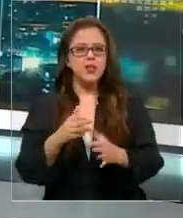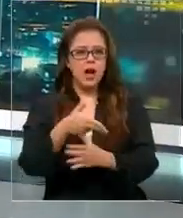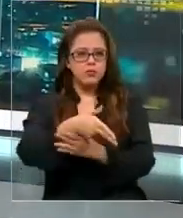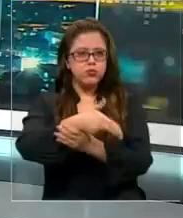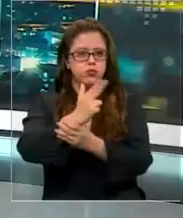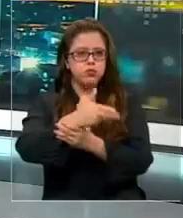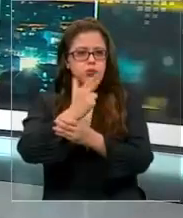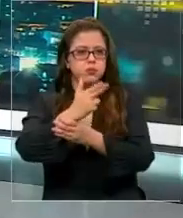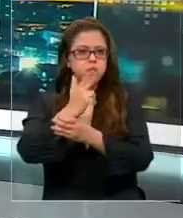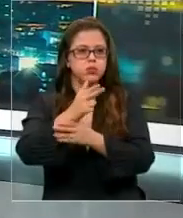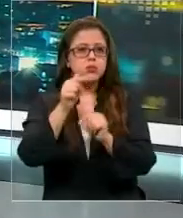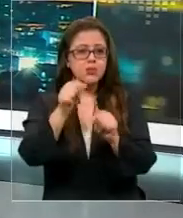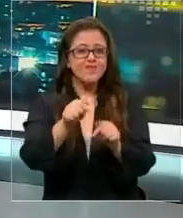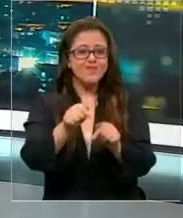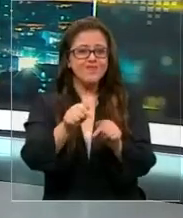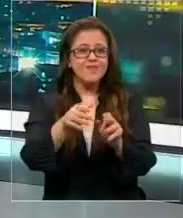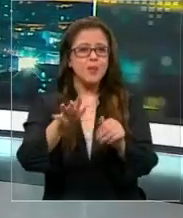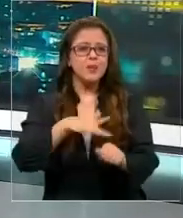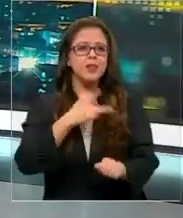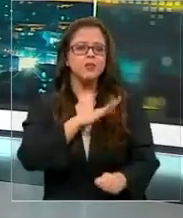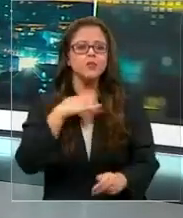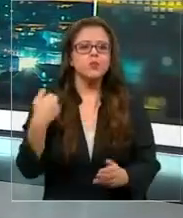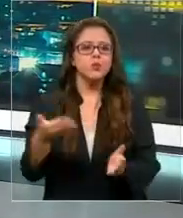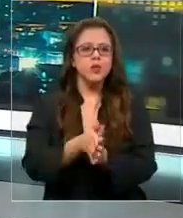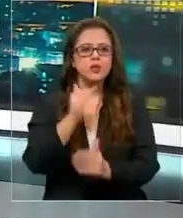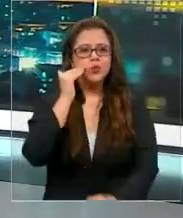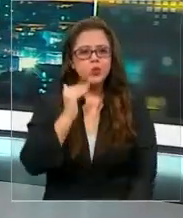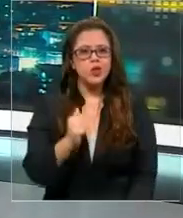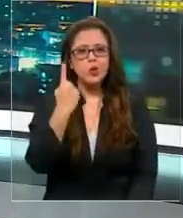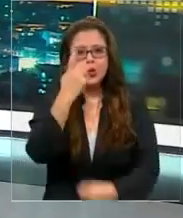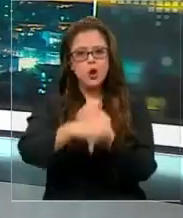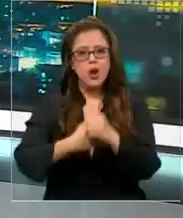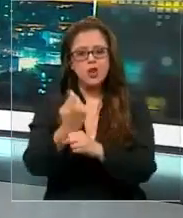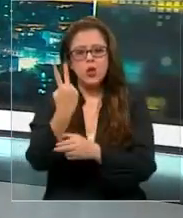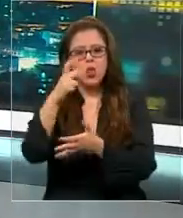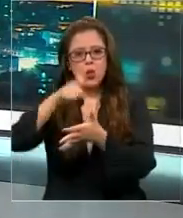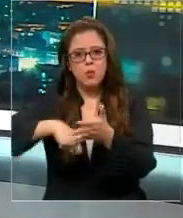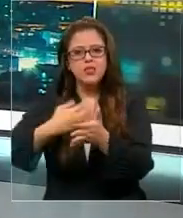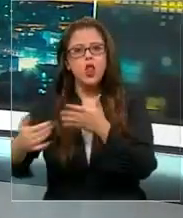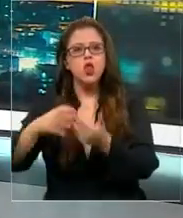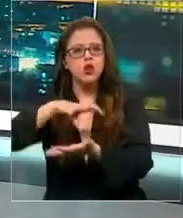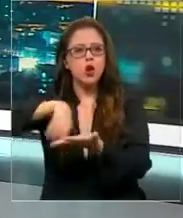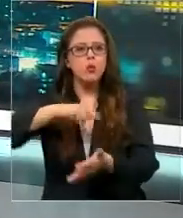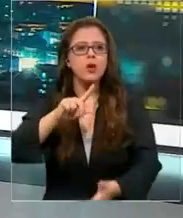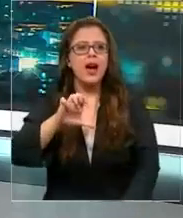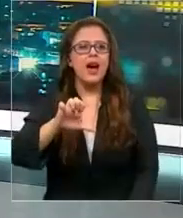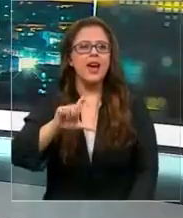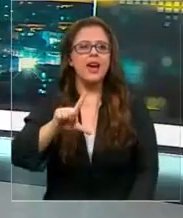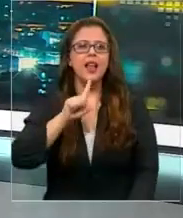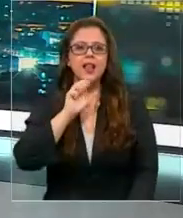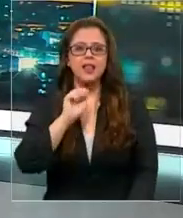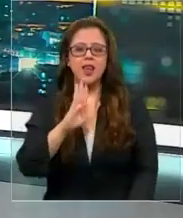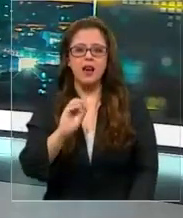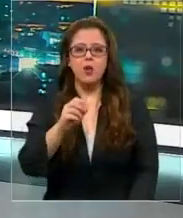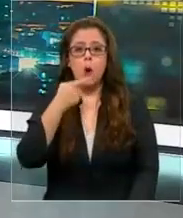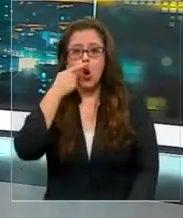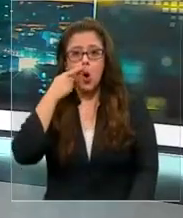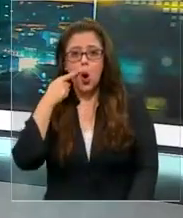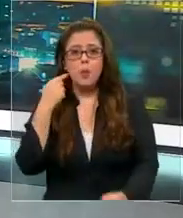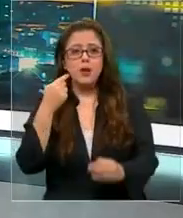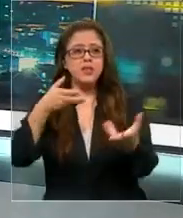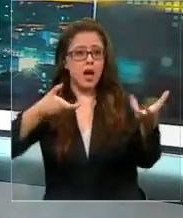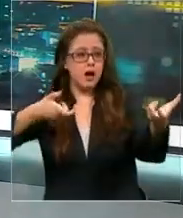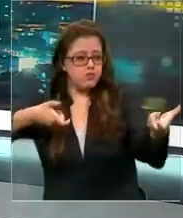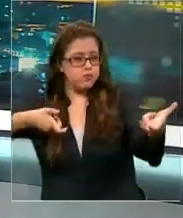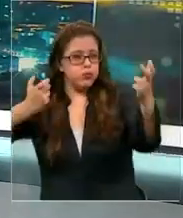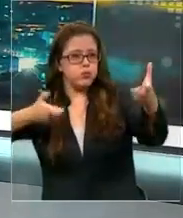balacera que le quitó la vida a un niñito de un año y dos meses en el Tavo. Claro, este sujeto habría disparado una escopeta en